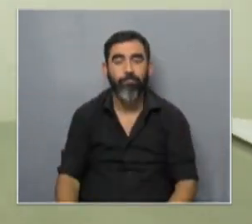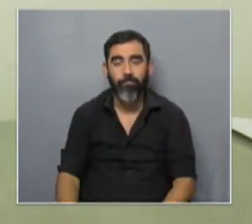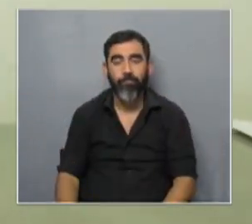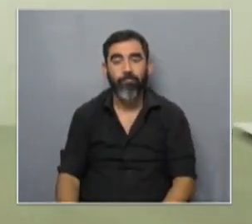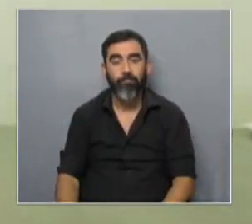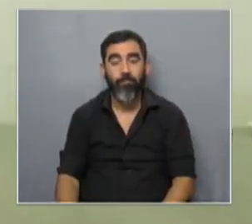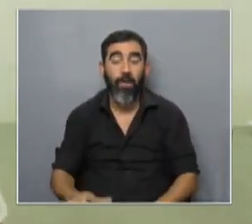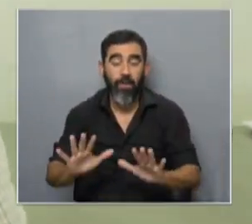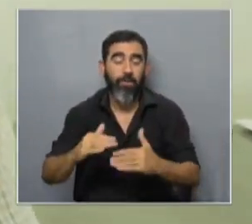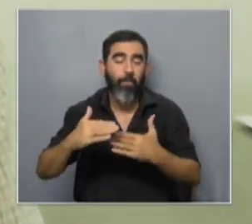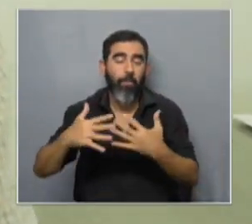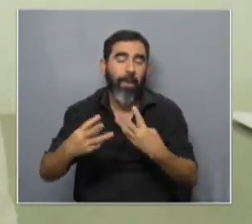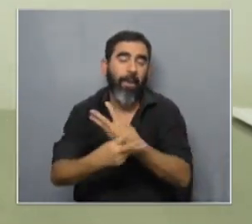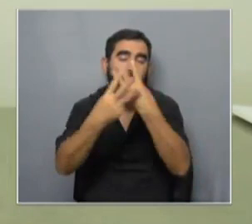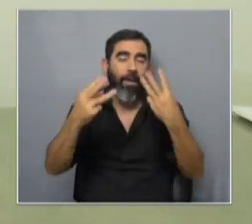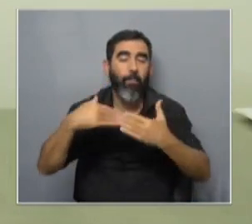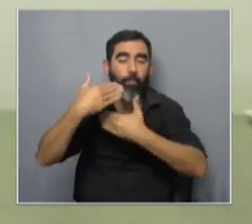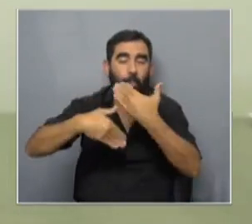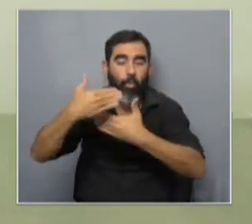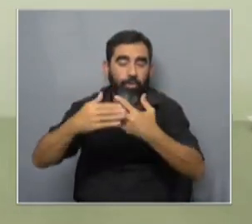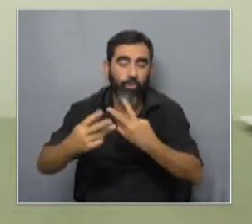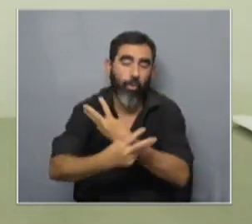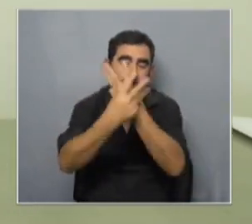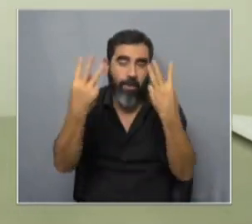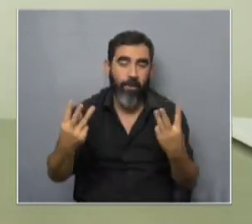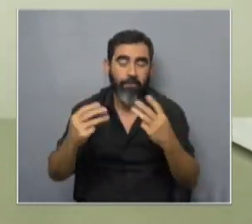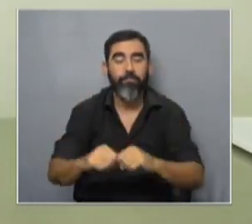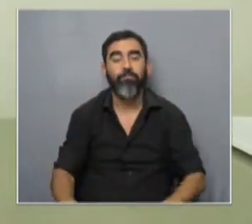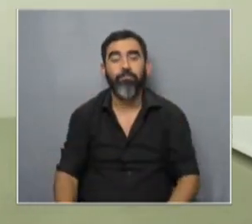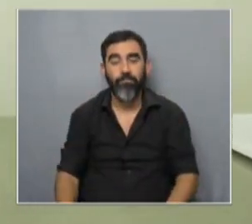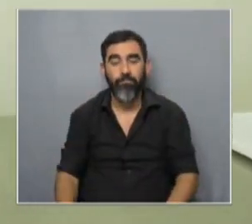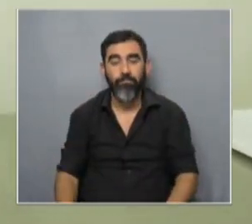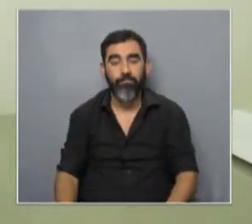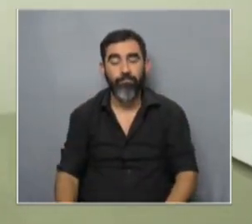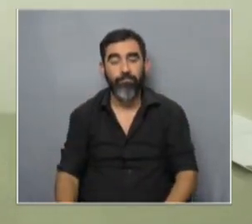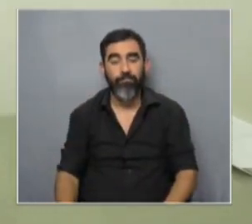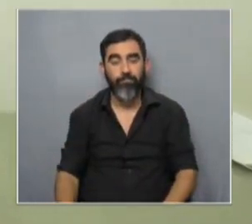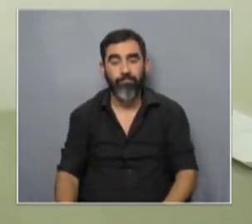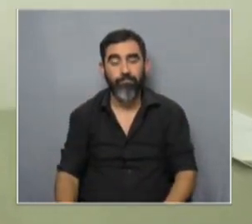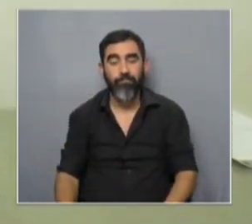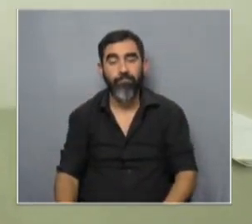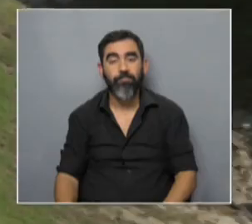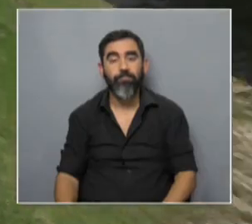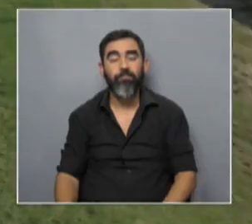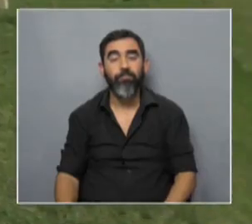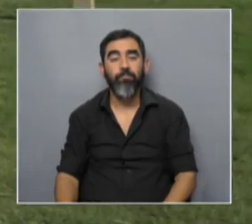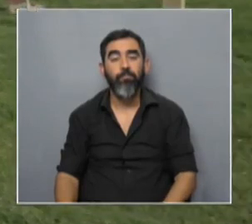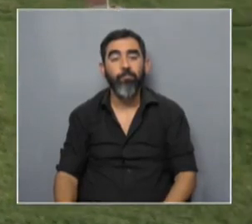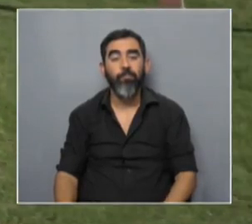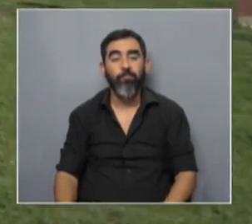eso sería grandes rasgos todo el proceso de síntesis de un ingrediente farmacéutico activo